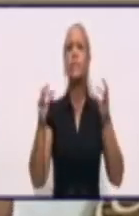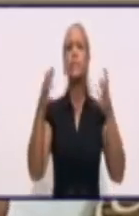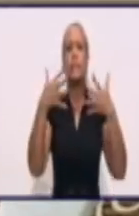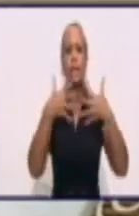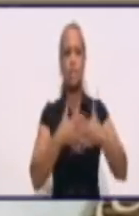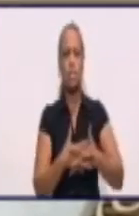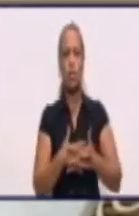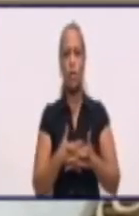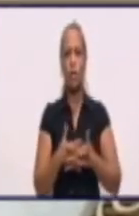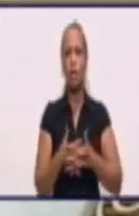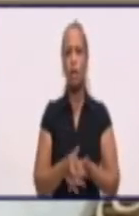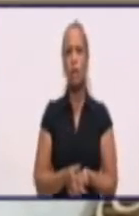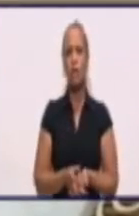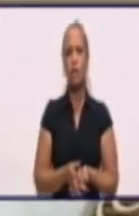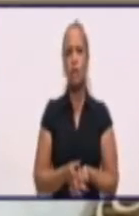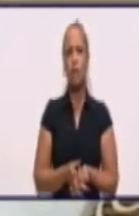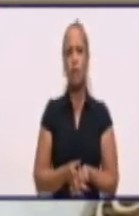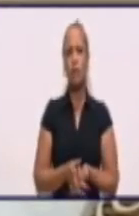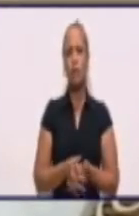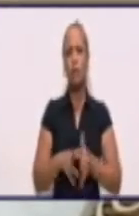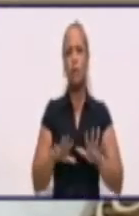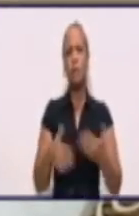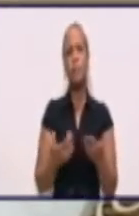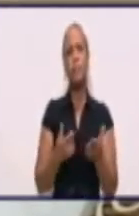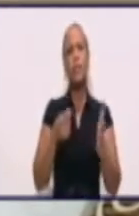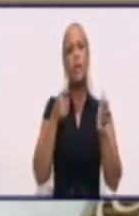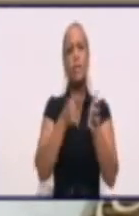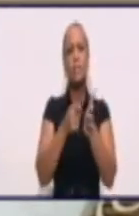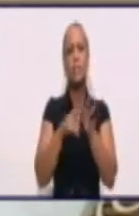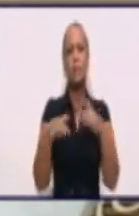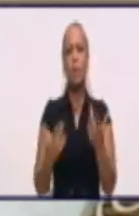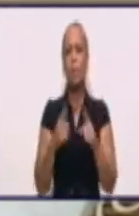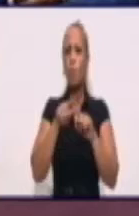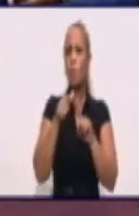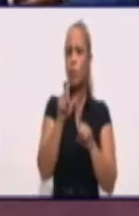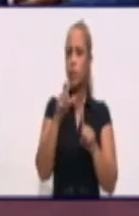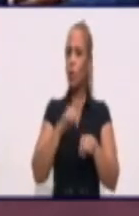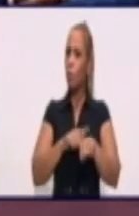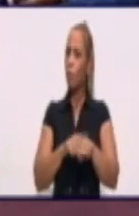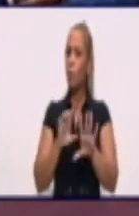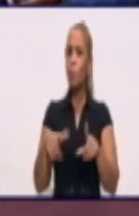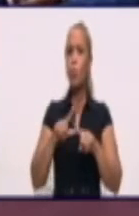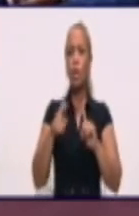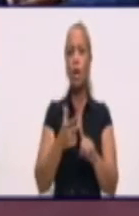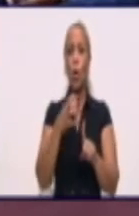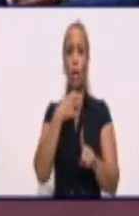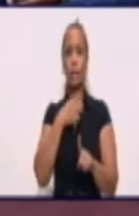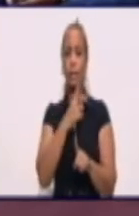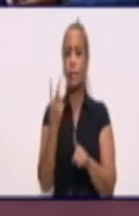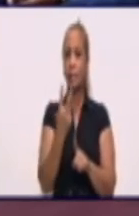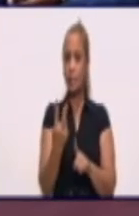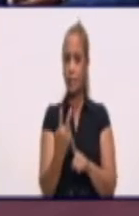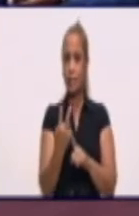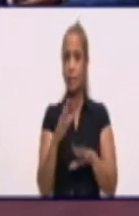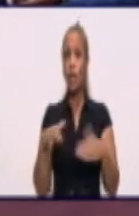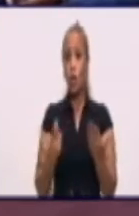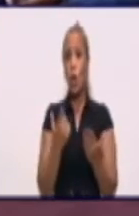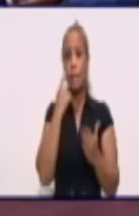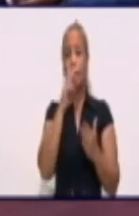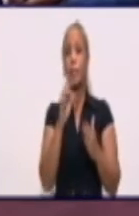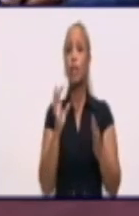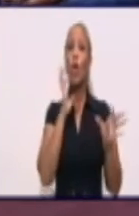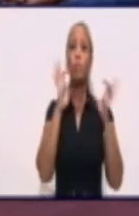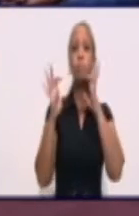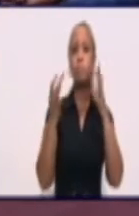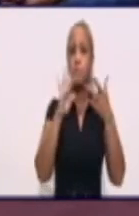integradas que se está exigiendo en estos momentos, porque ahora mismo a ti y a mí nos están viendo en las redes sociales.